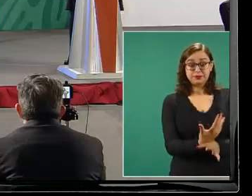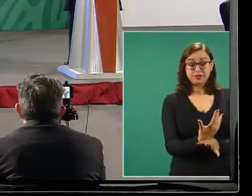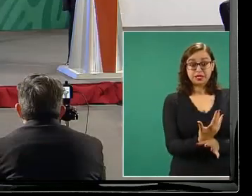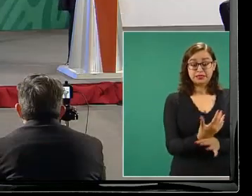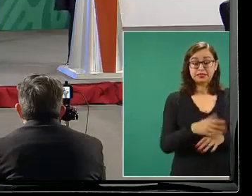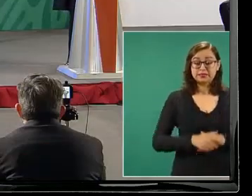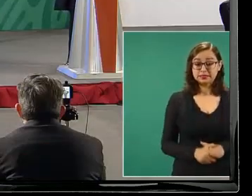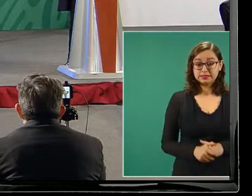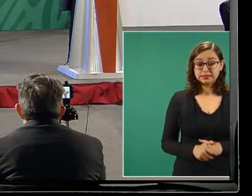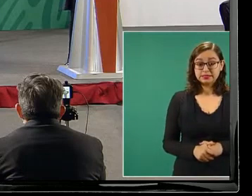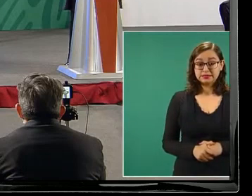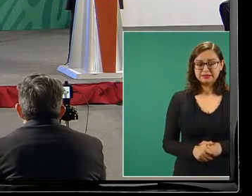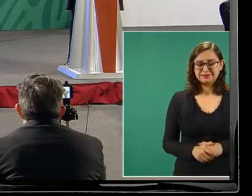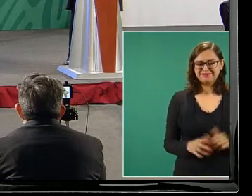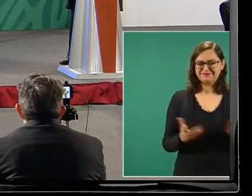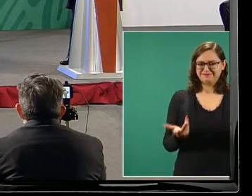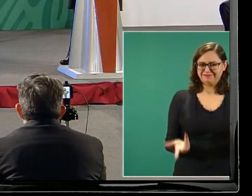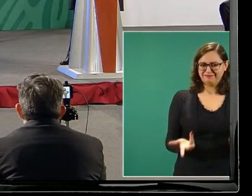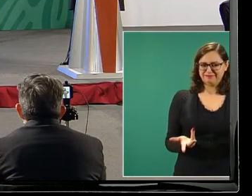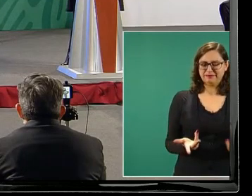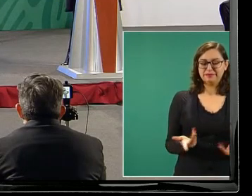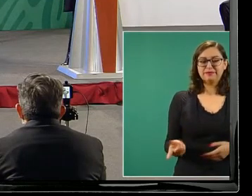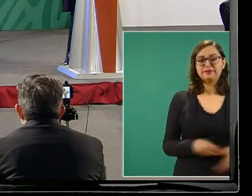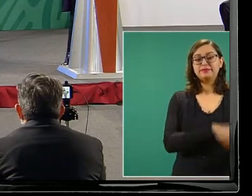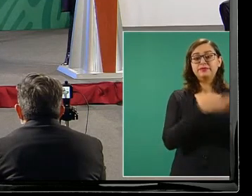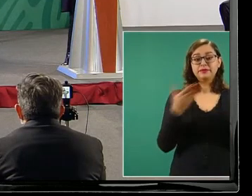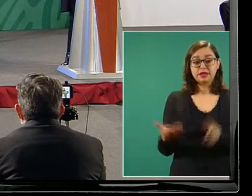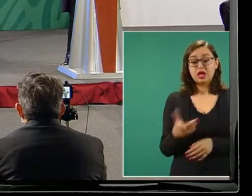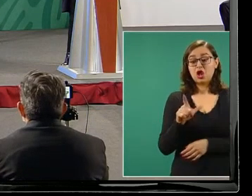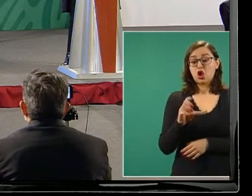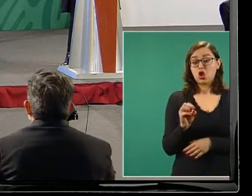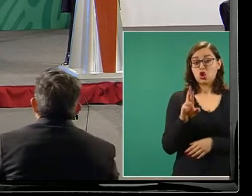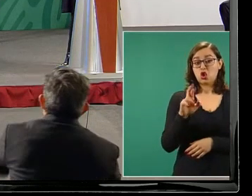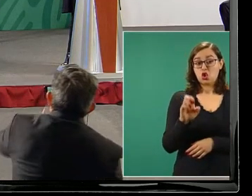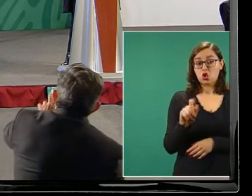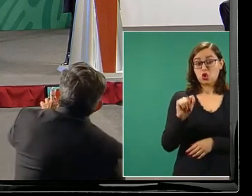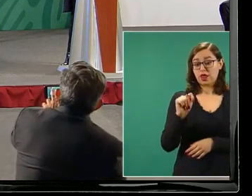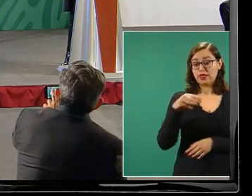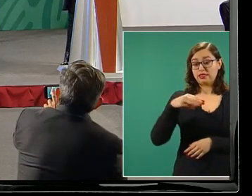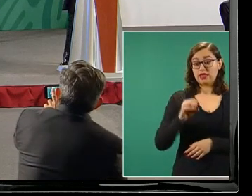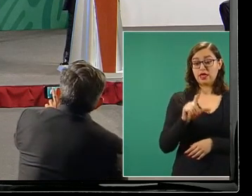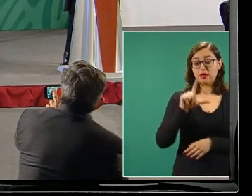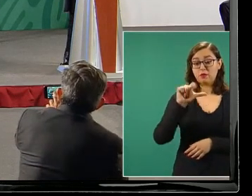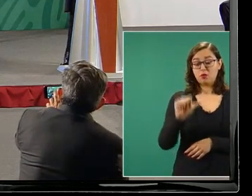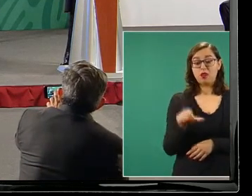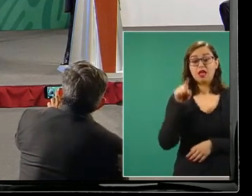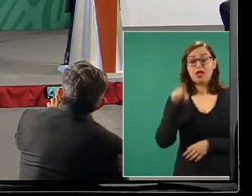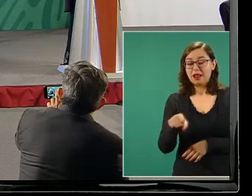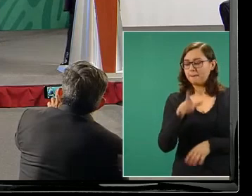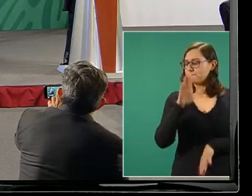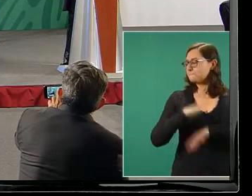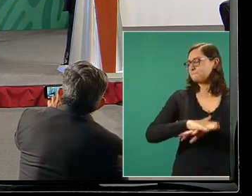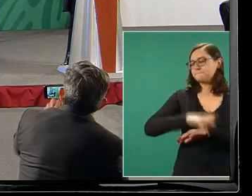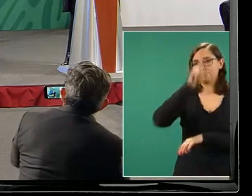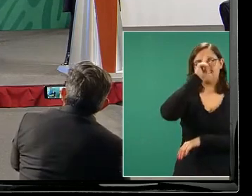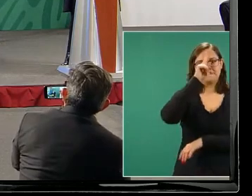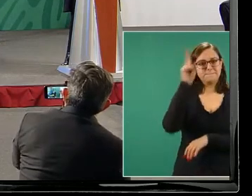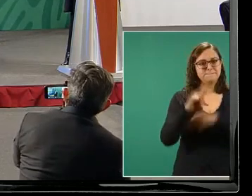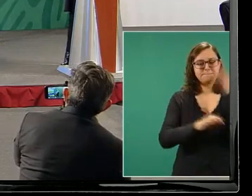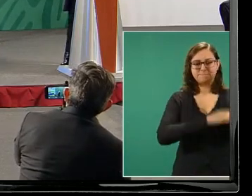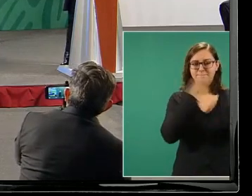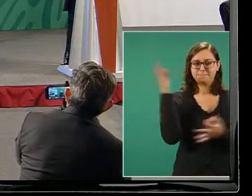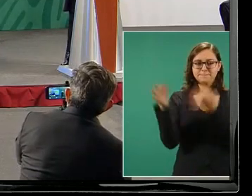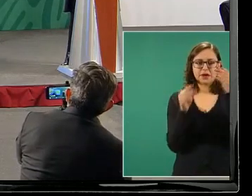al respecto Carlos Lórez de Mola fue más allá en su programa de W Radio del 23 de agosto y